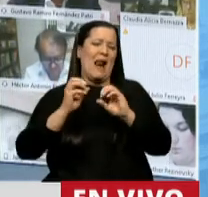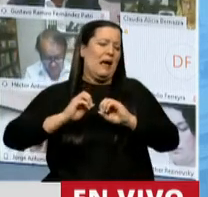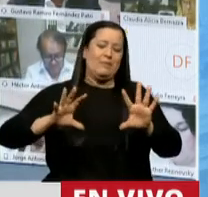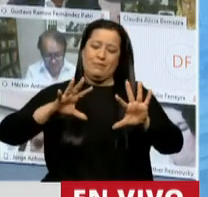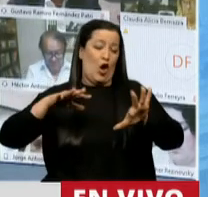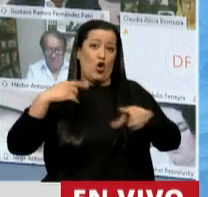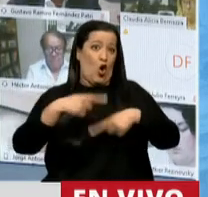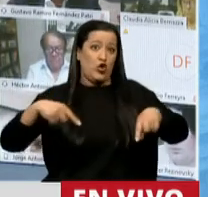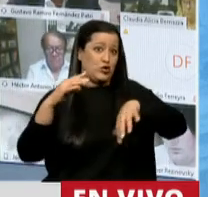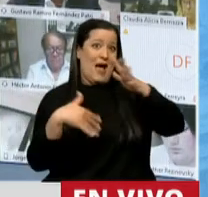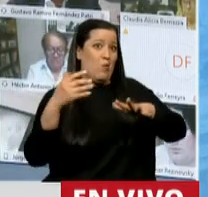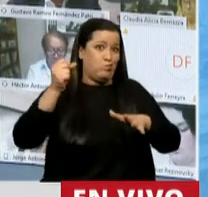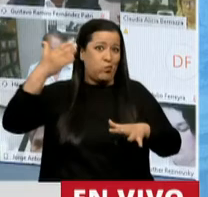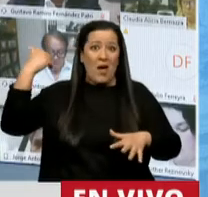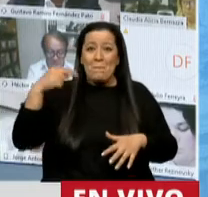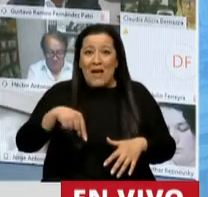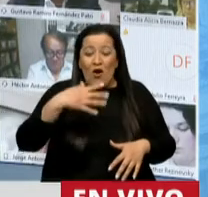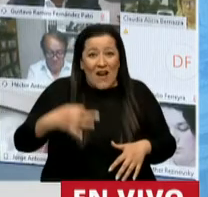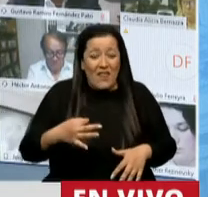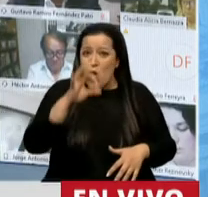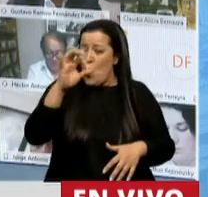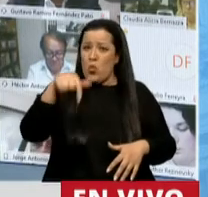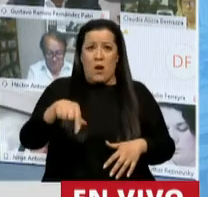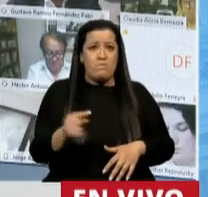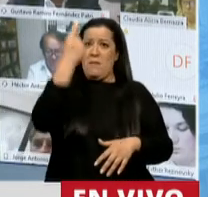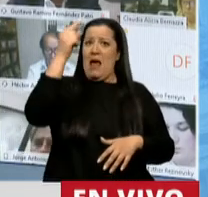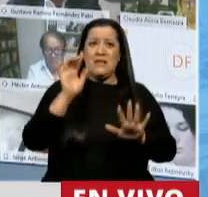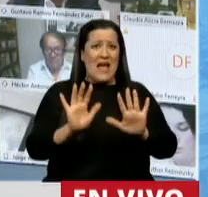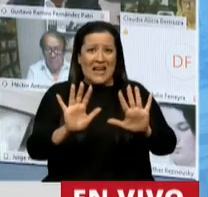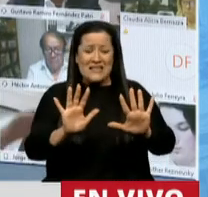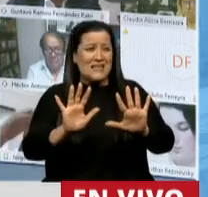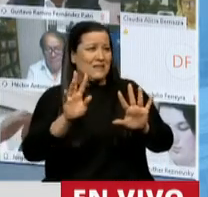asegurar, señor presidente, que nunca viví lo que viví en el día de hoy.